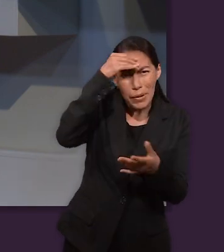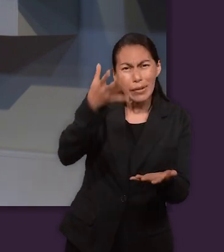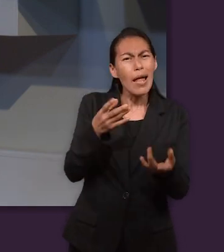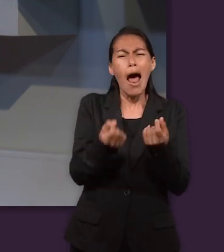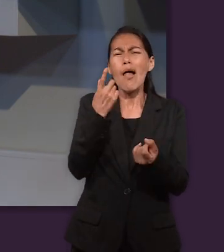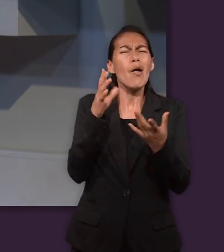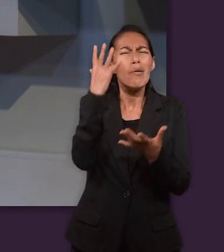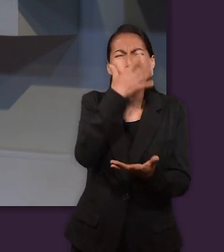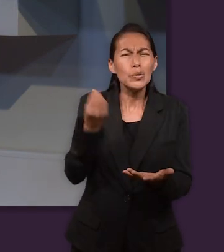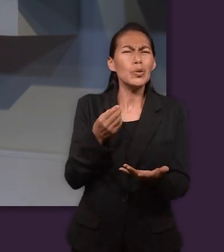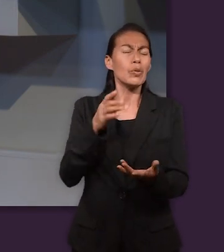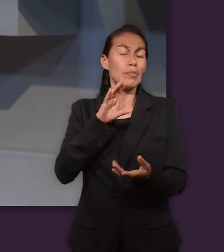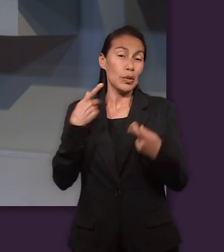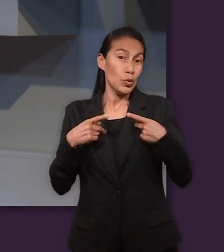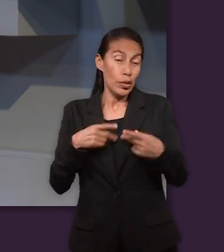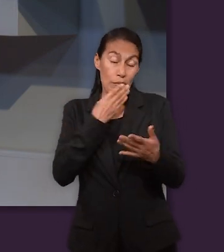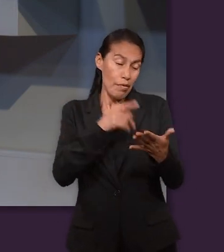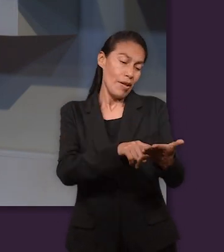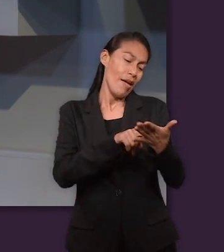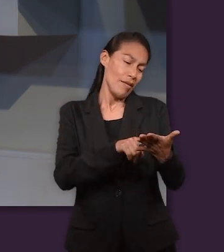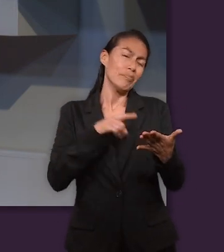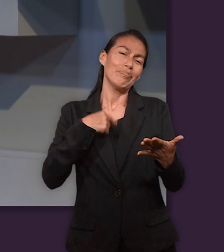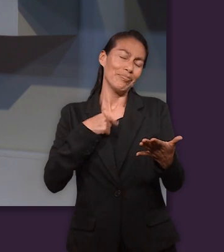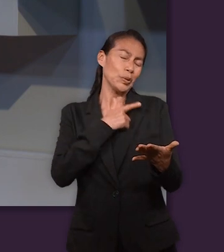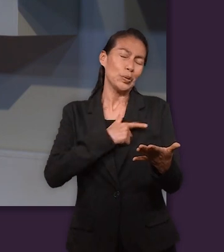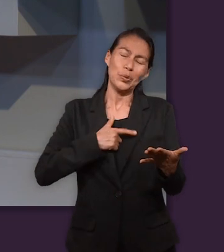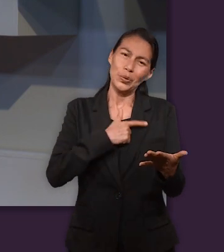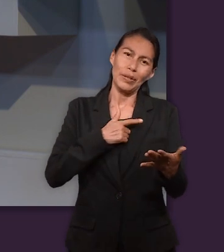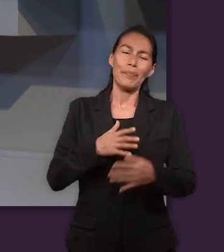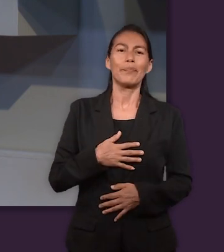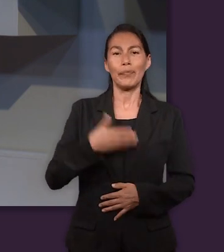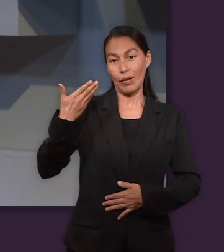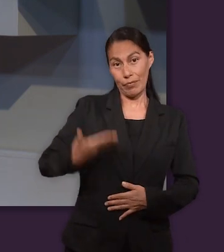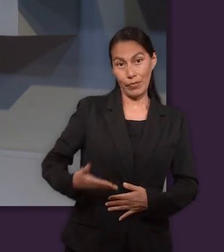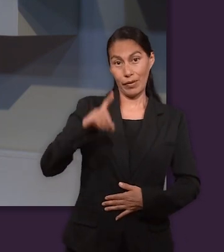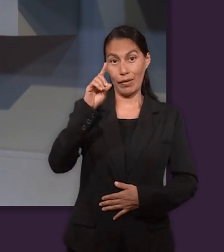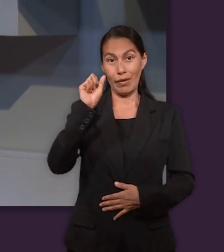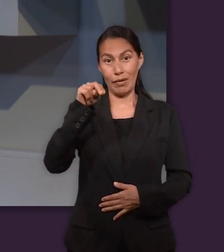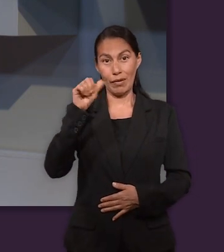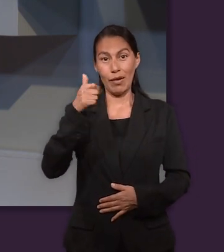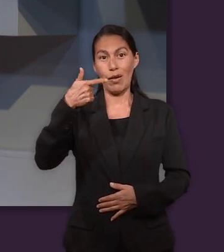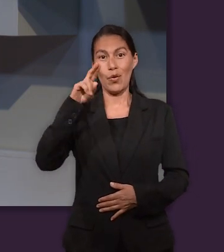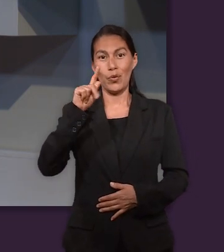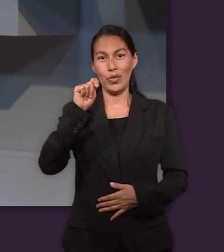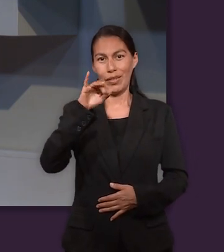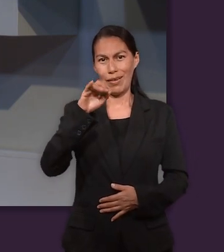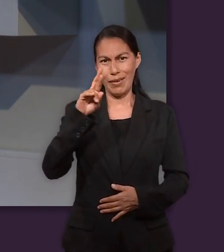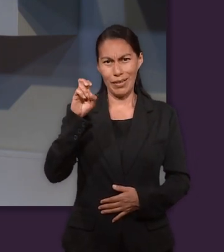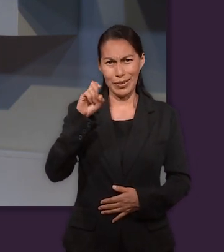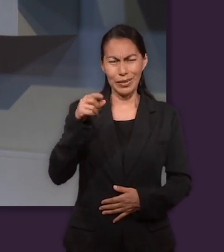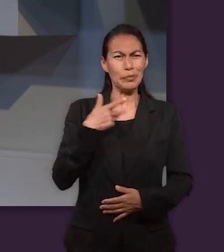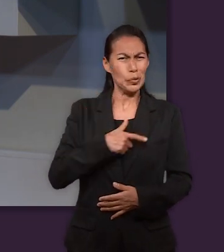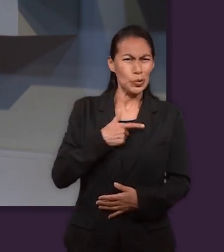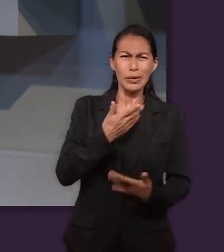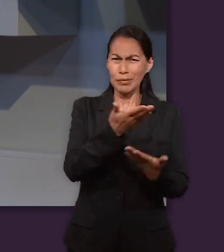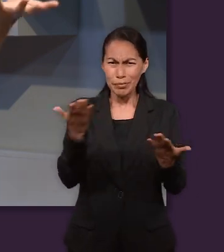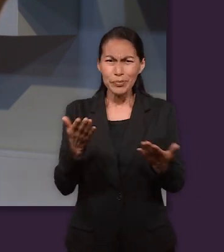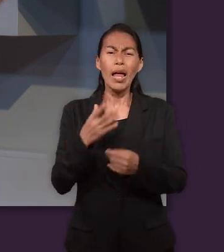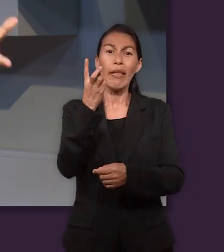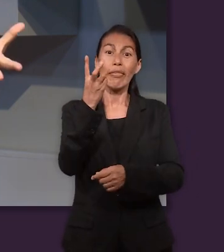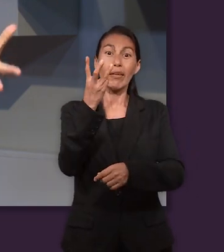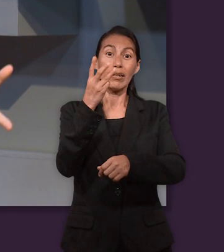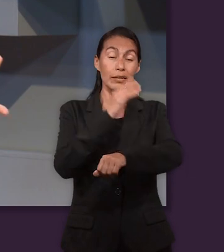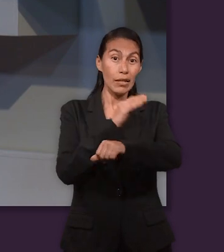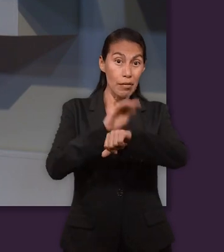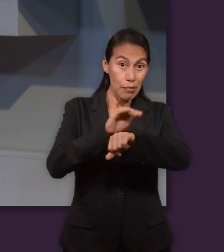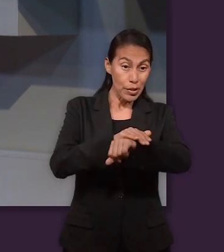muy bonito sobre uno de mis personajes favoritos de la Biblia. Hola, nombre es Dana Gutiérrez y es un honor estar aquí con ustedes. Tengo la dicha de estar